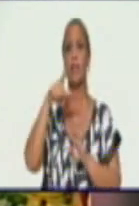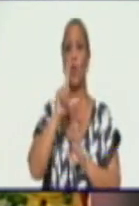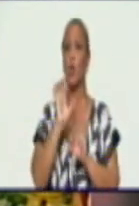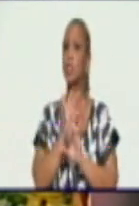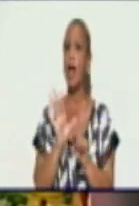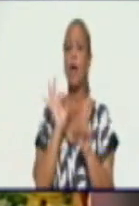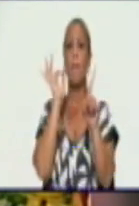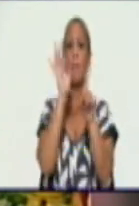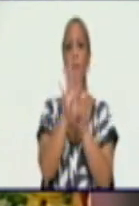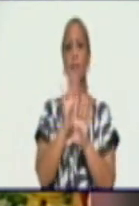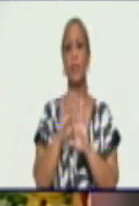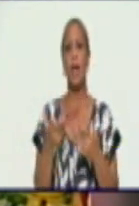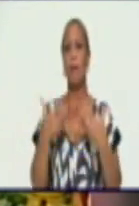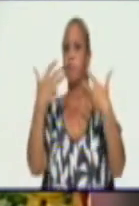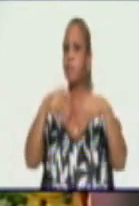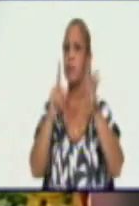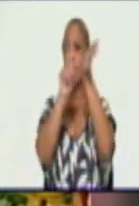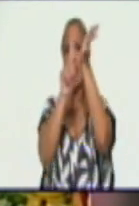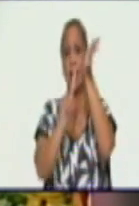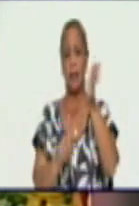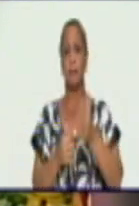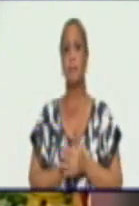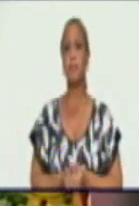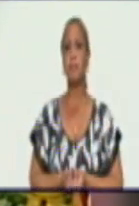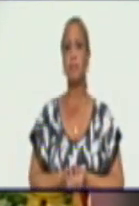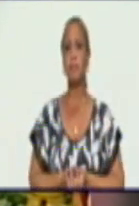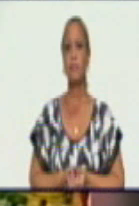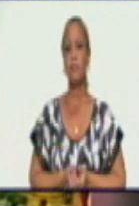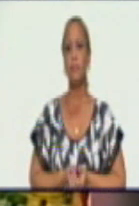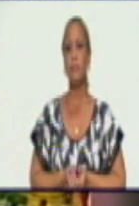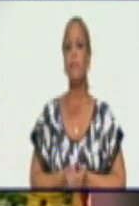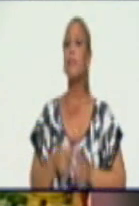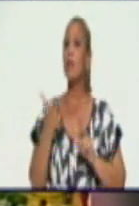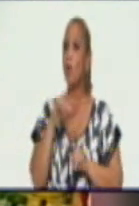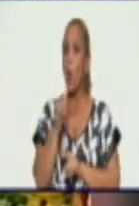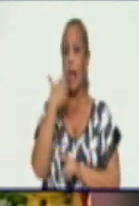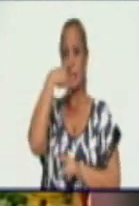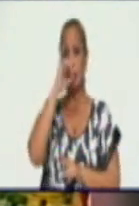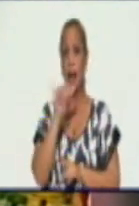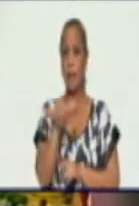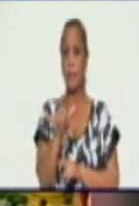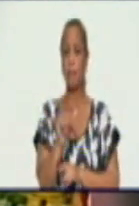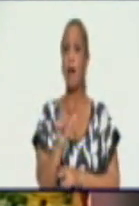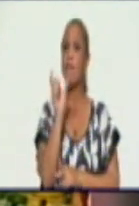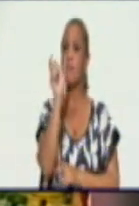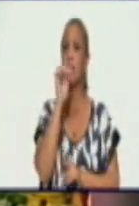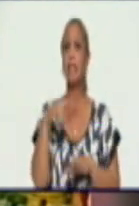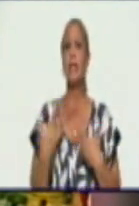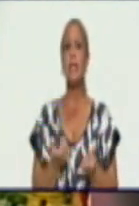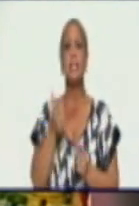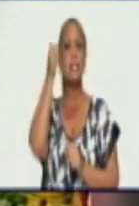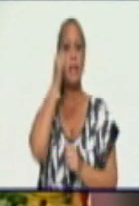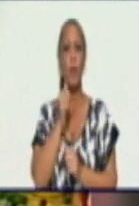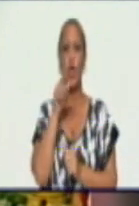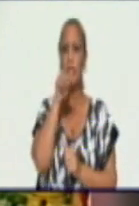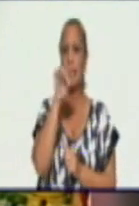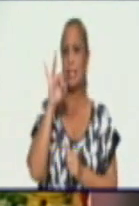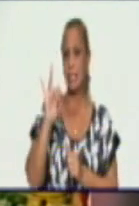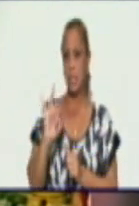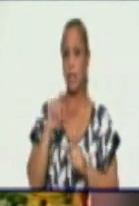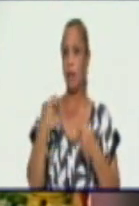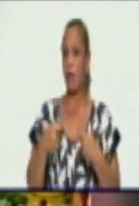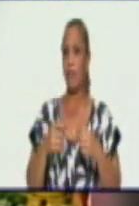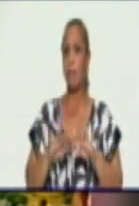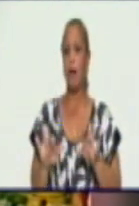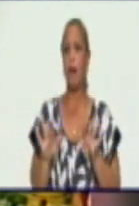a asumir carga progresivamente, y así en la misma fecha, quizás el sábado 17, como se ha dicho, deba